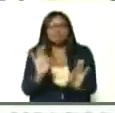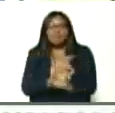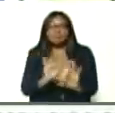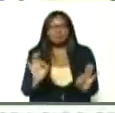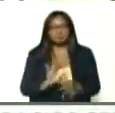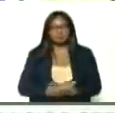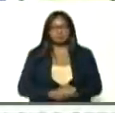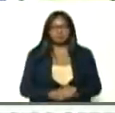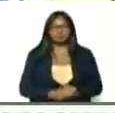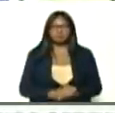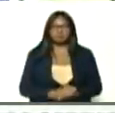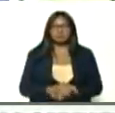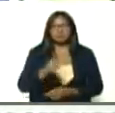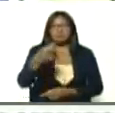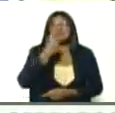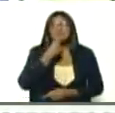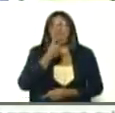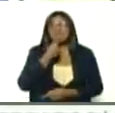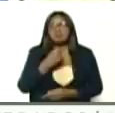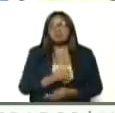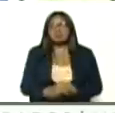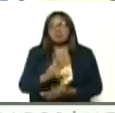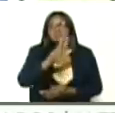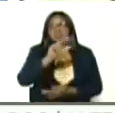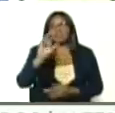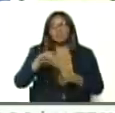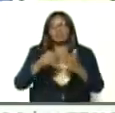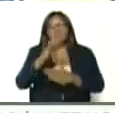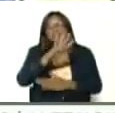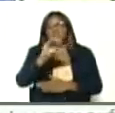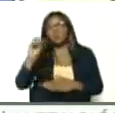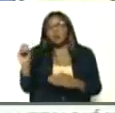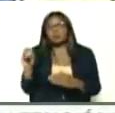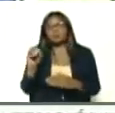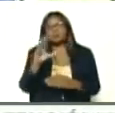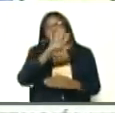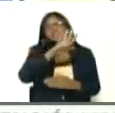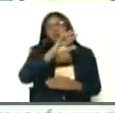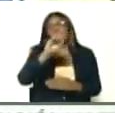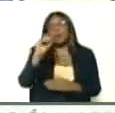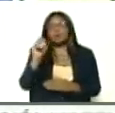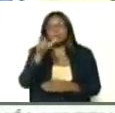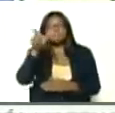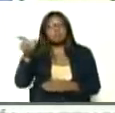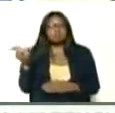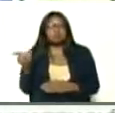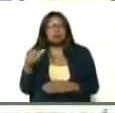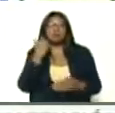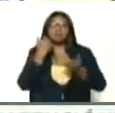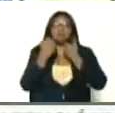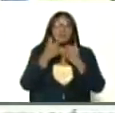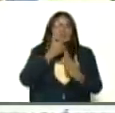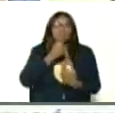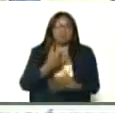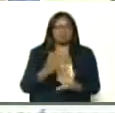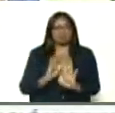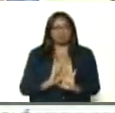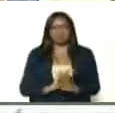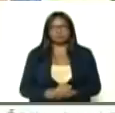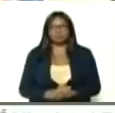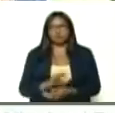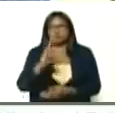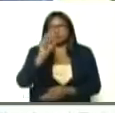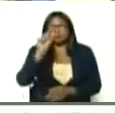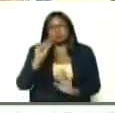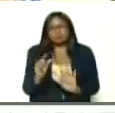de ahí salen, fácil, treinta, cincuenta contagiados, fácil, fácil, para hablar de números